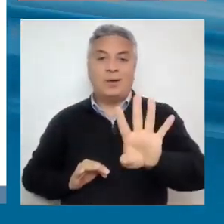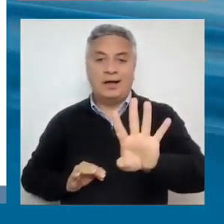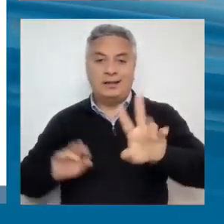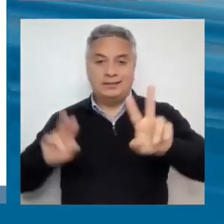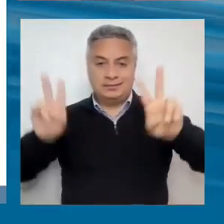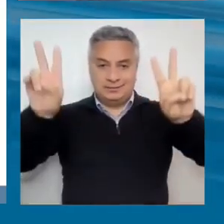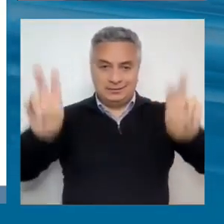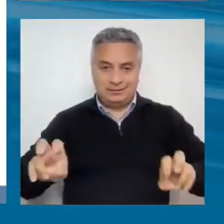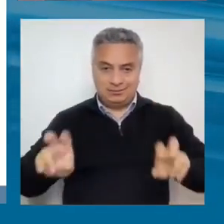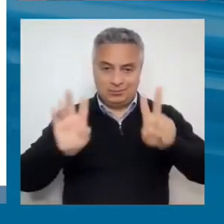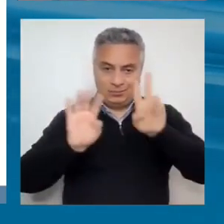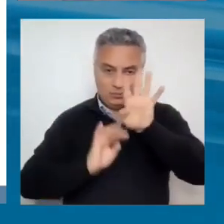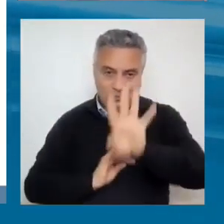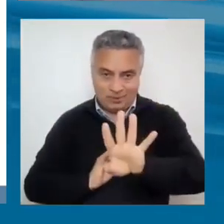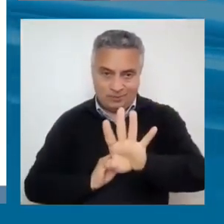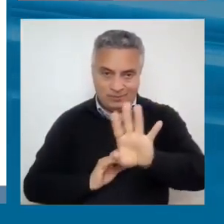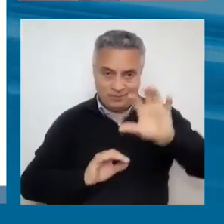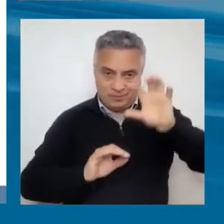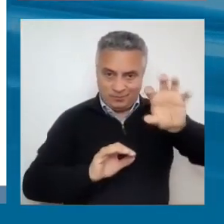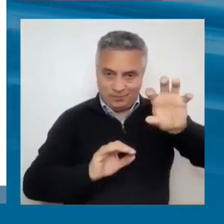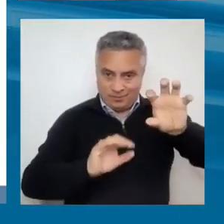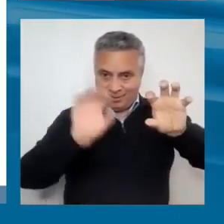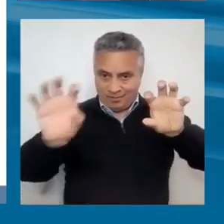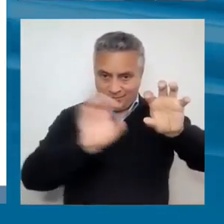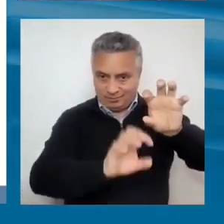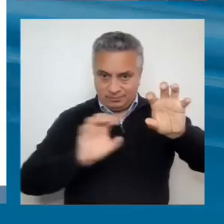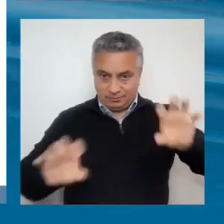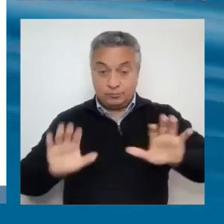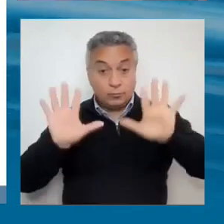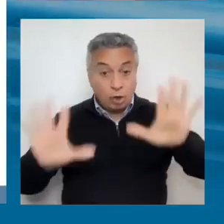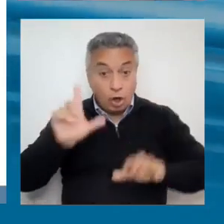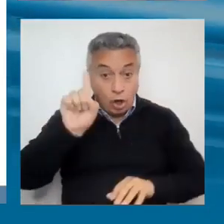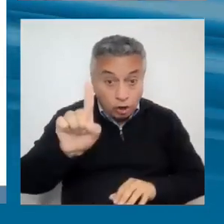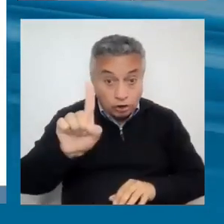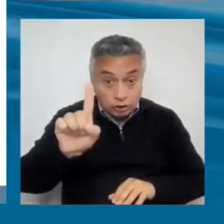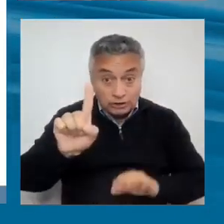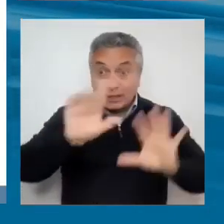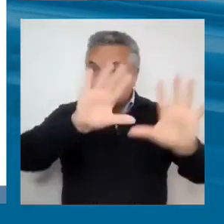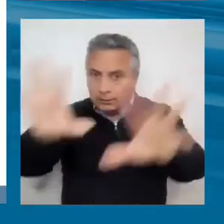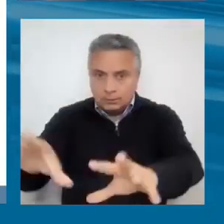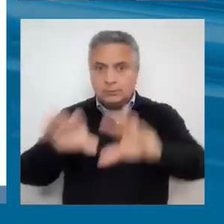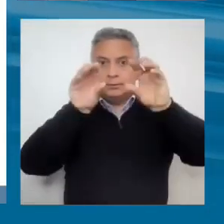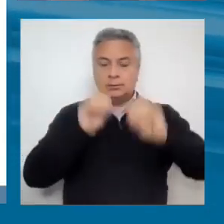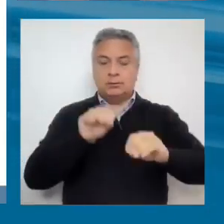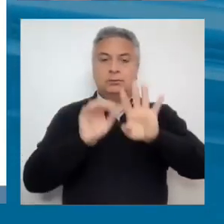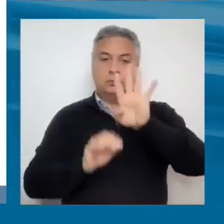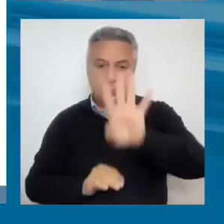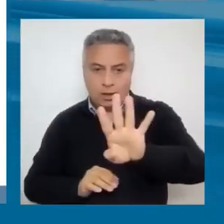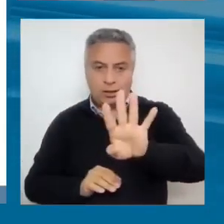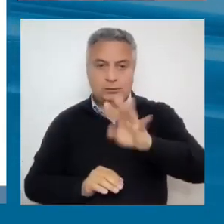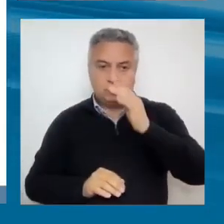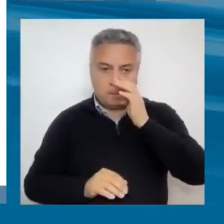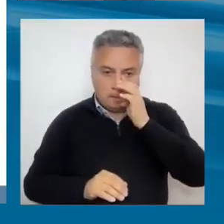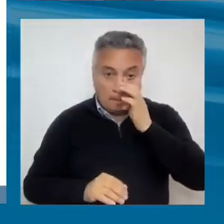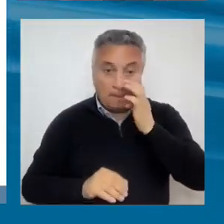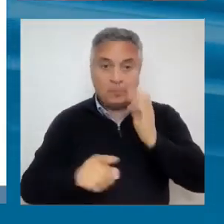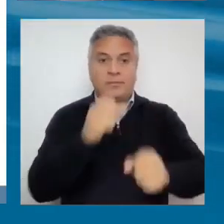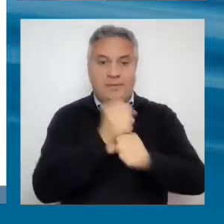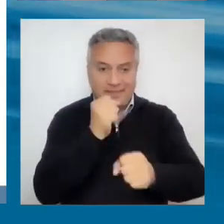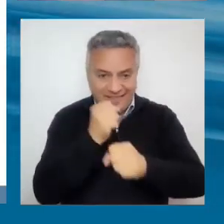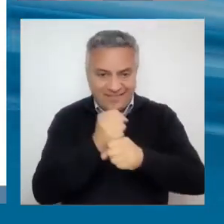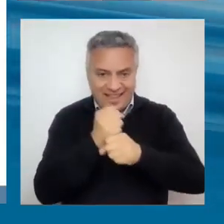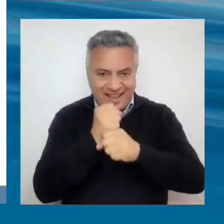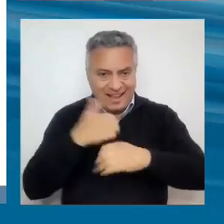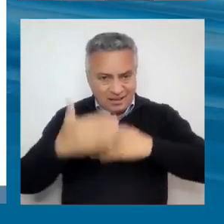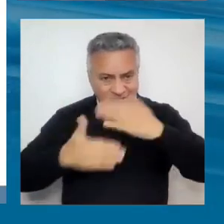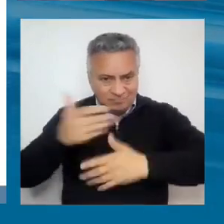Estos. De las 11 transformaciones, cuatro grandes transformaciones. La gran transformación productiva, la reducción de desigualdad, la del